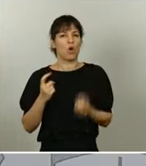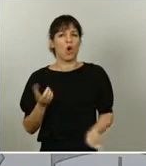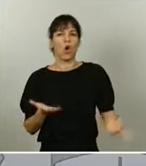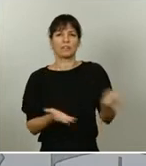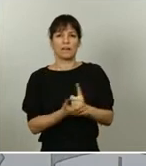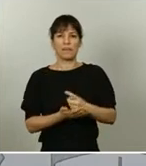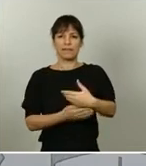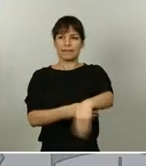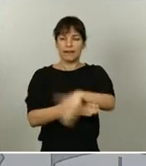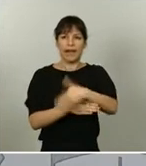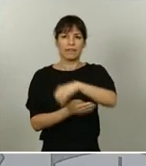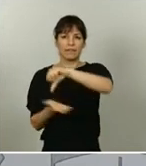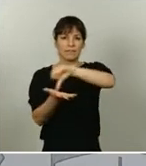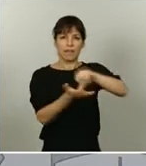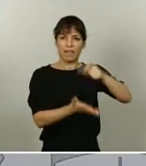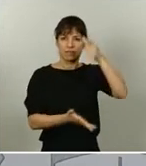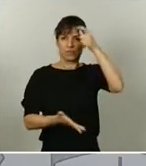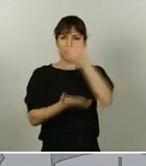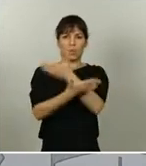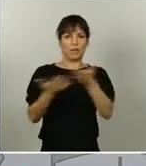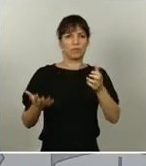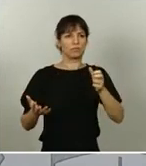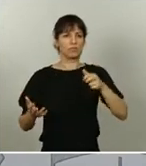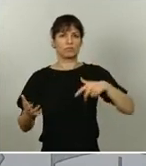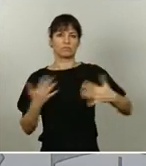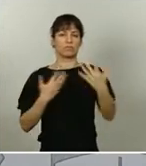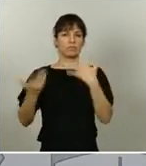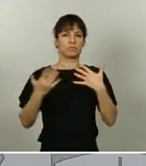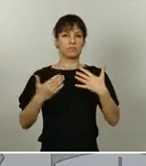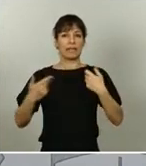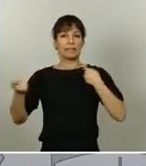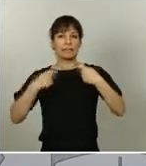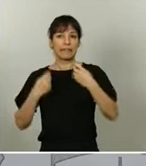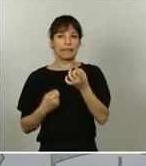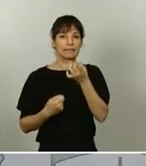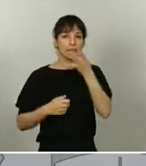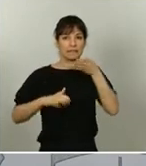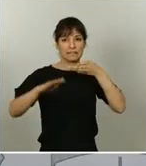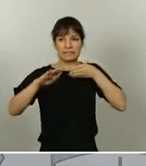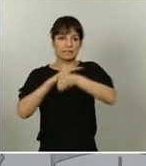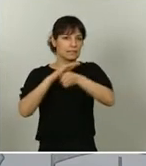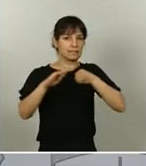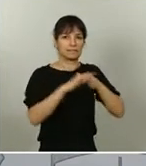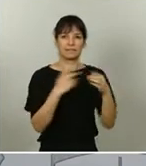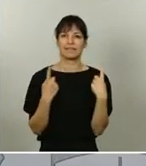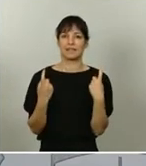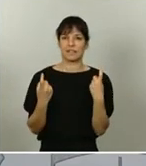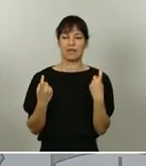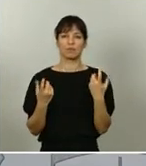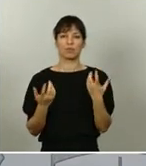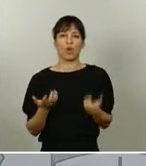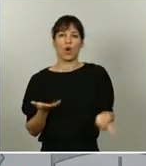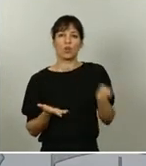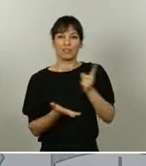Nos hacía falta, tras pasar las puertas de las tiendas y de los vales, necesitábamos volver a mirarnos cara a cara con